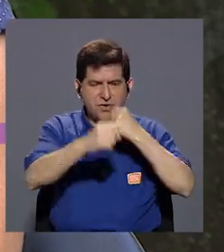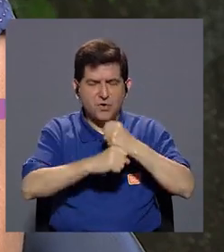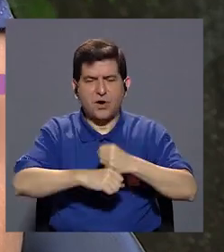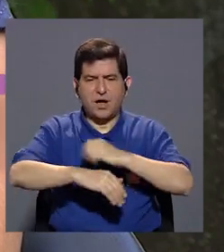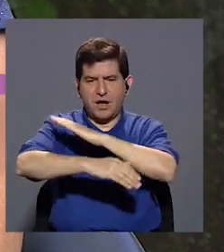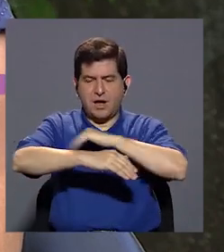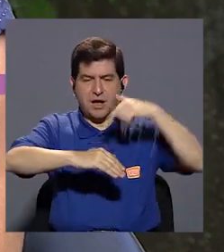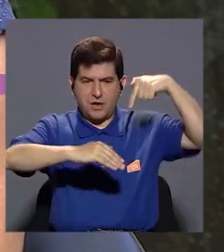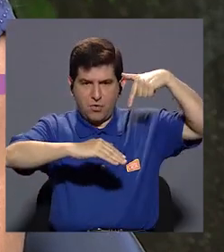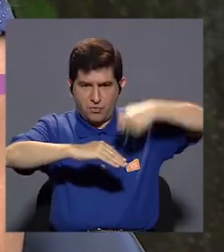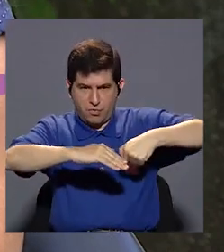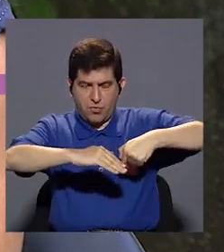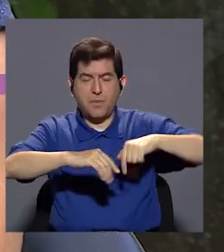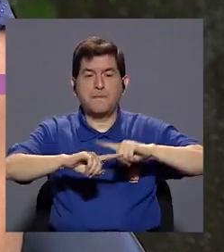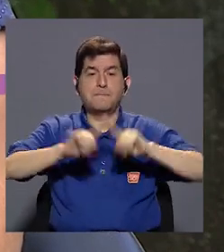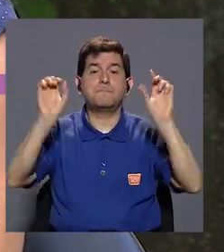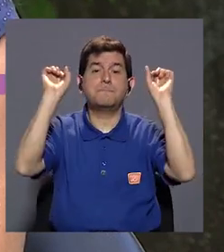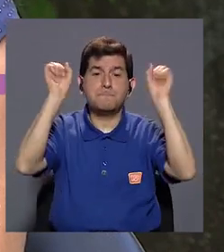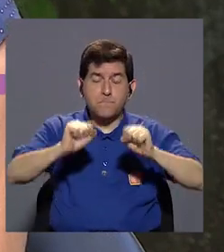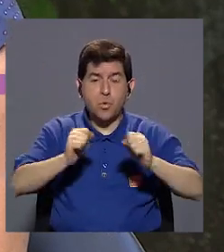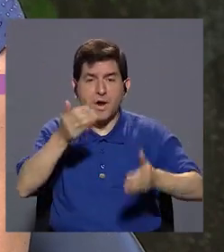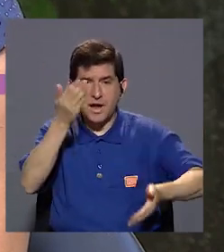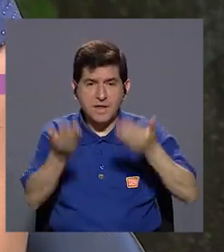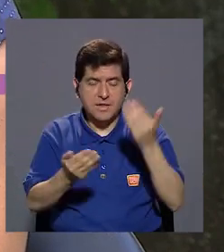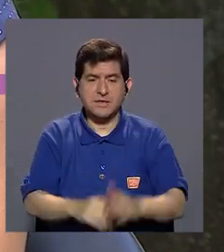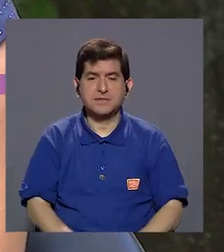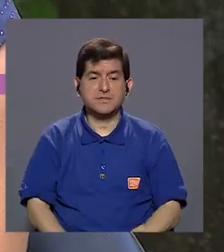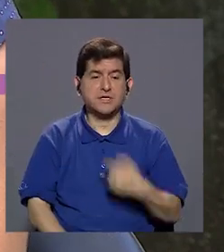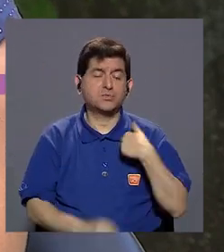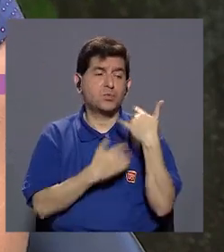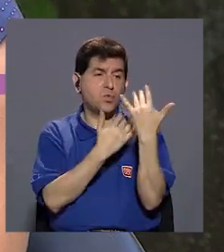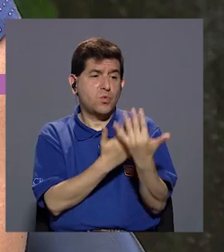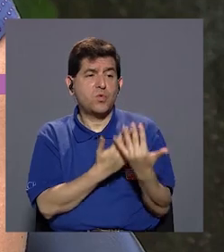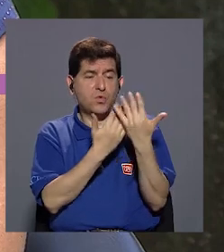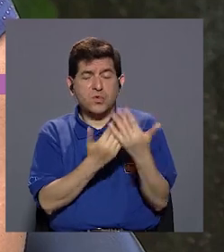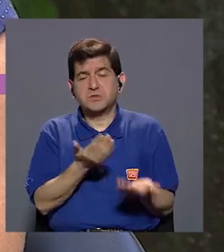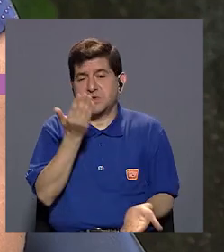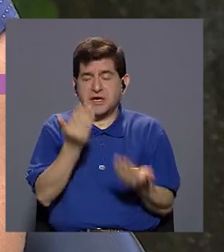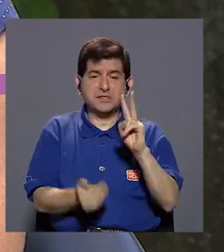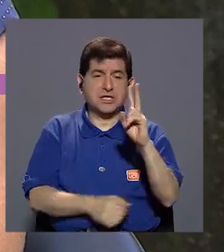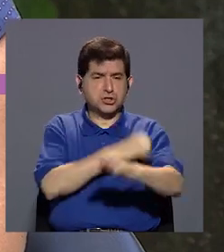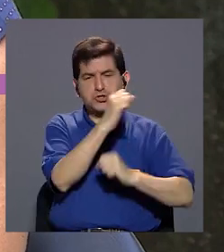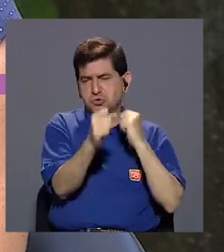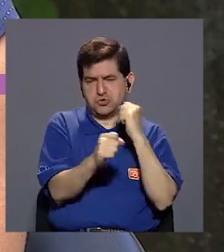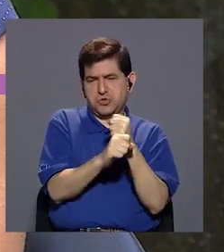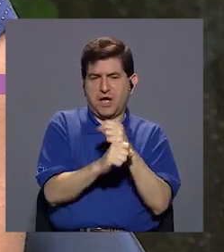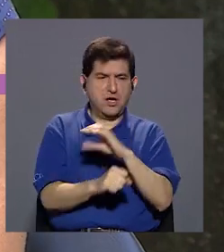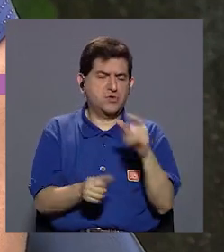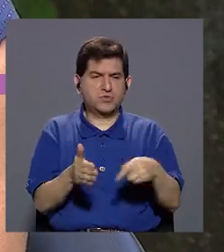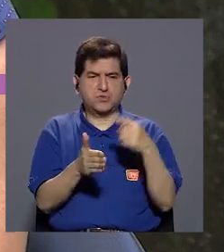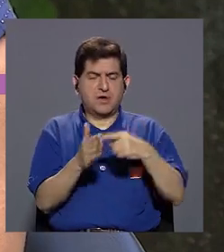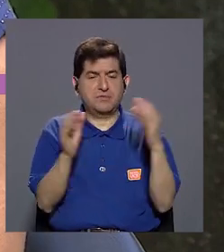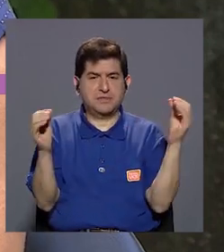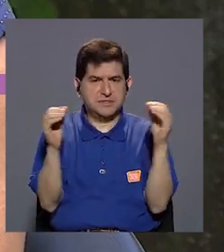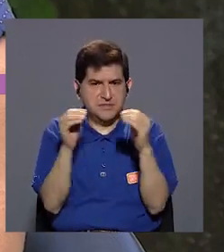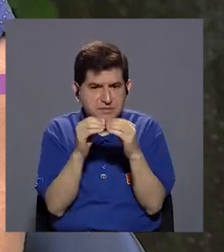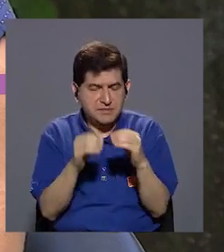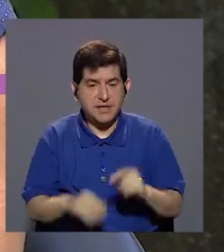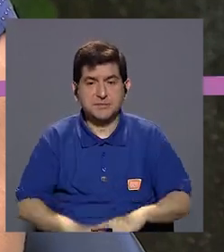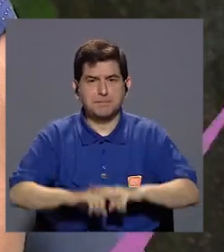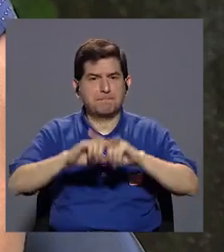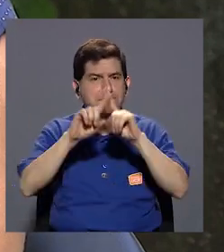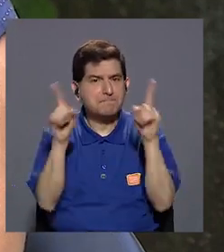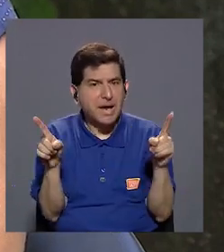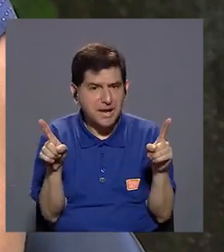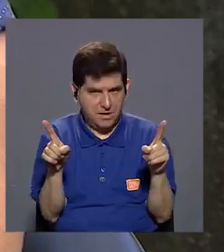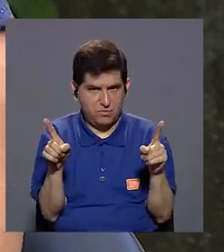la vacuna sí puede ponerse y uno podría esperar lo ideal dos años o a veces hasta más en algunos casos. Pero,